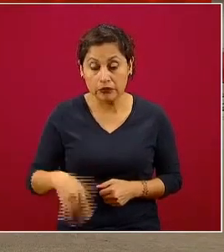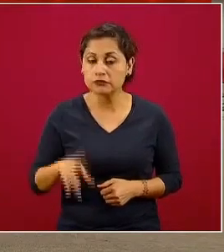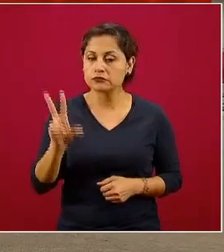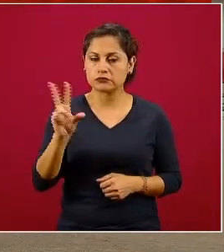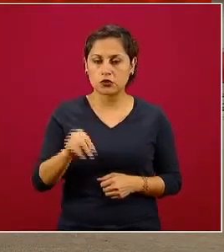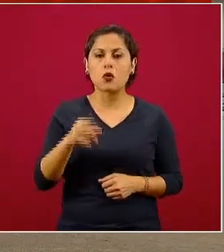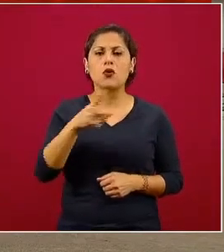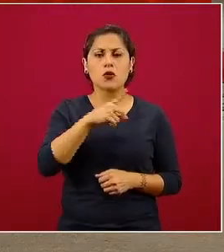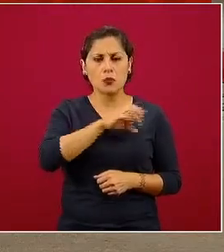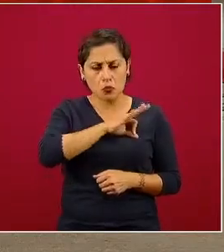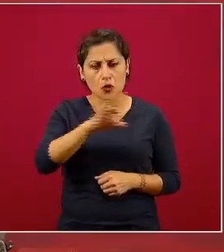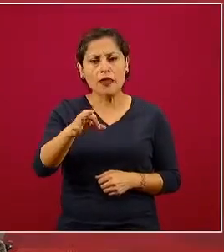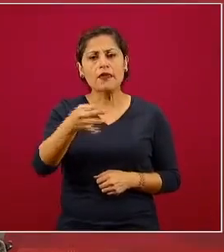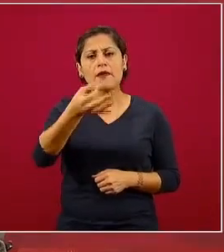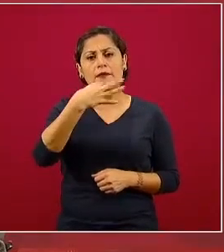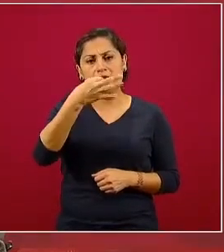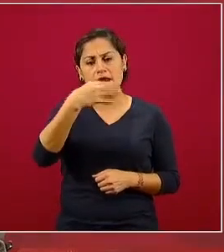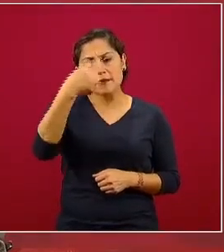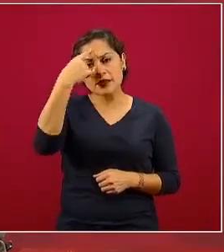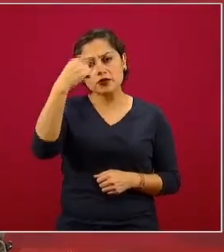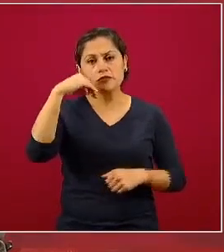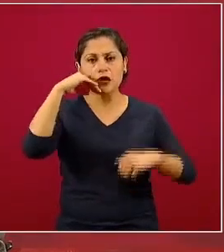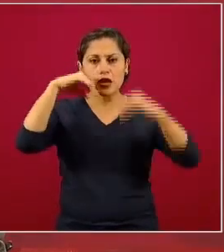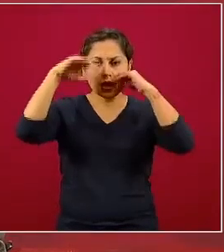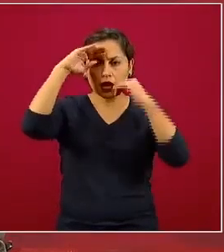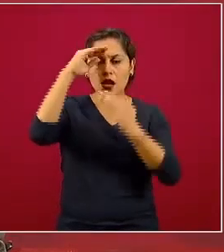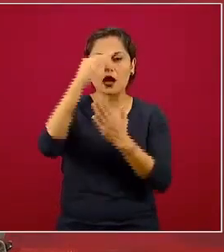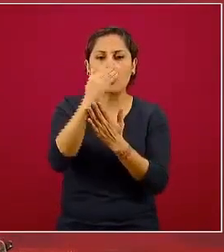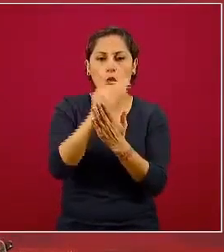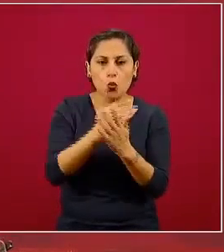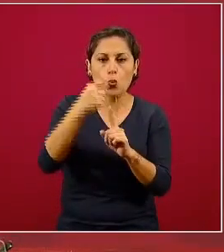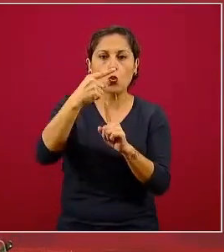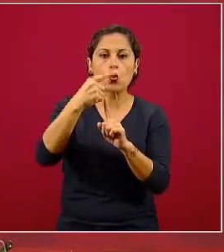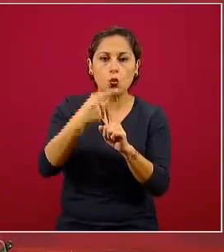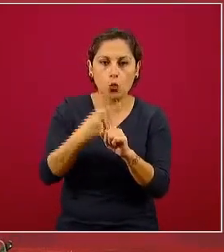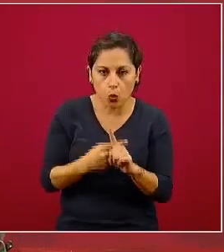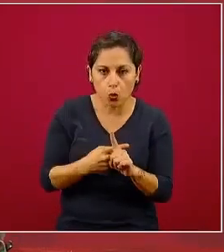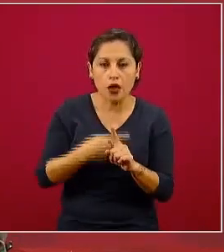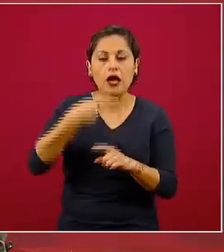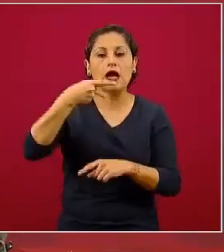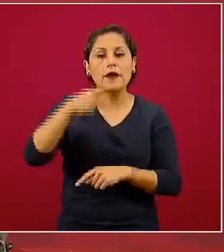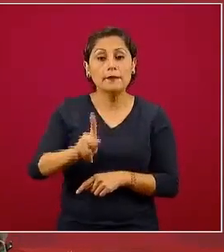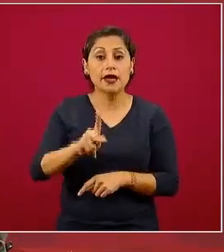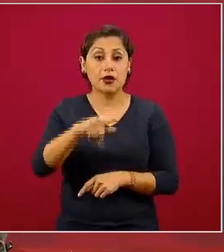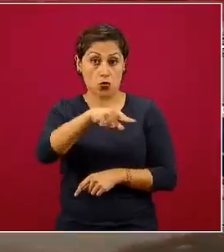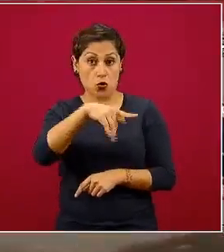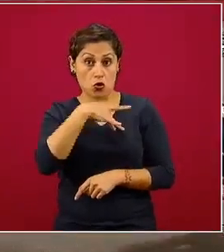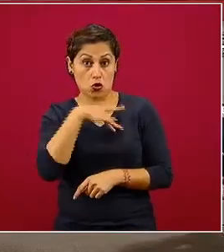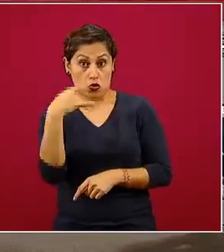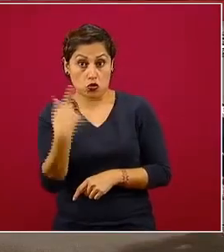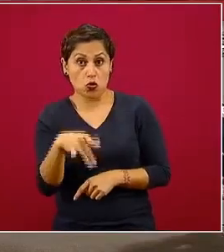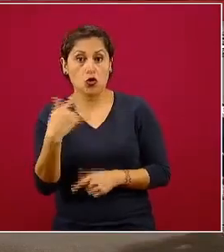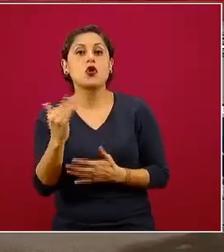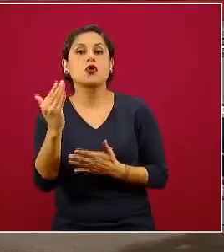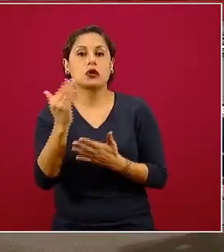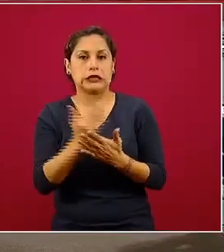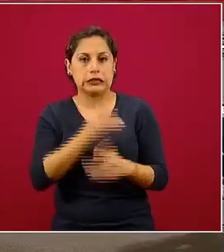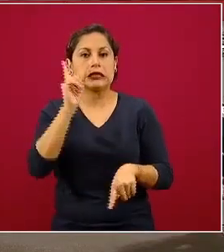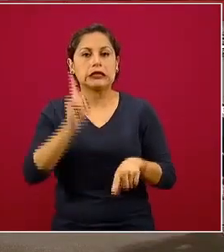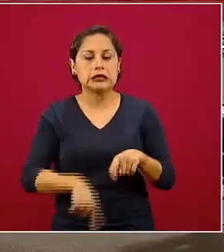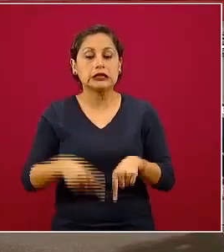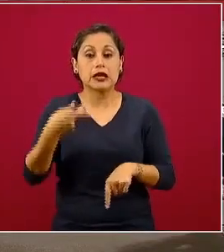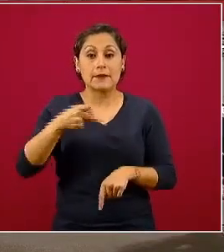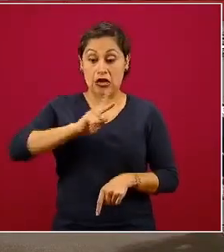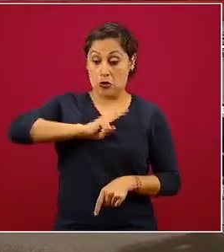que quitan el dolor, pero lo que están quitando es los síntomas, no están combatiendo directamente a la gente que causa